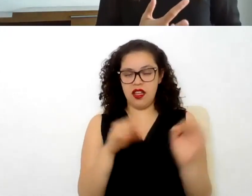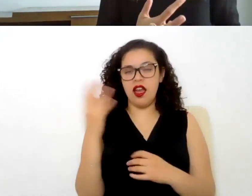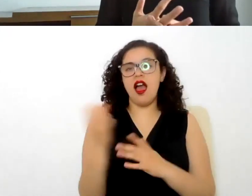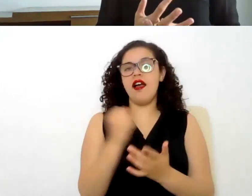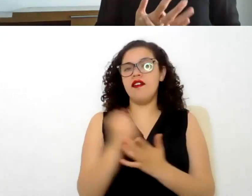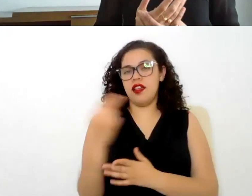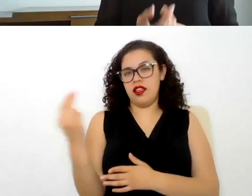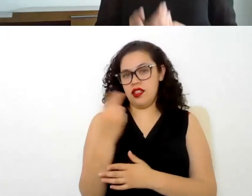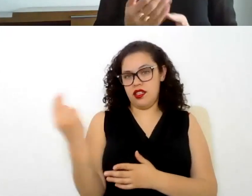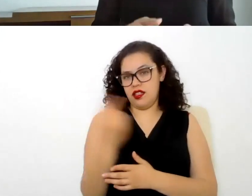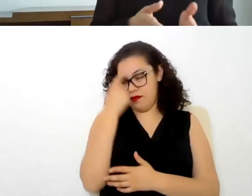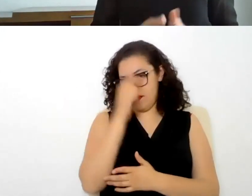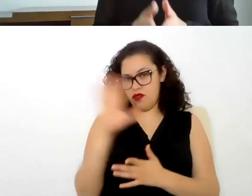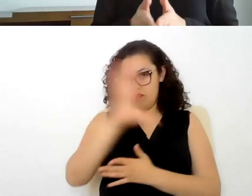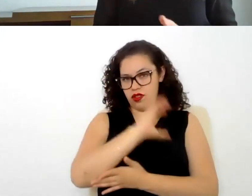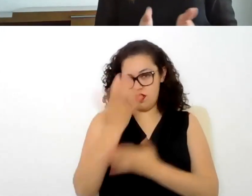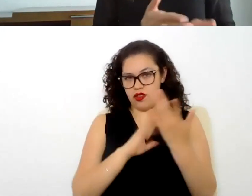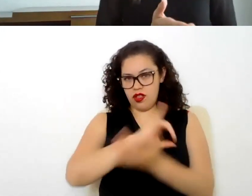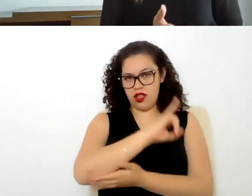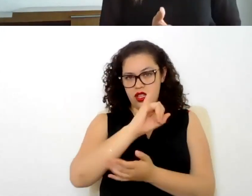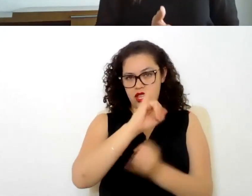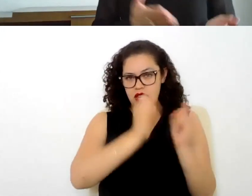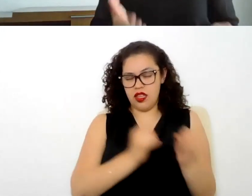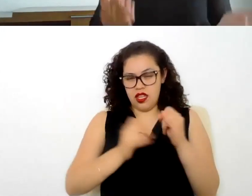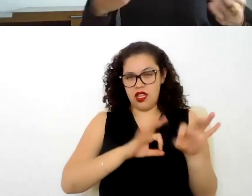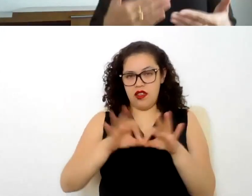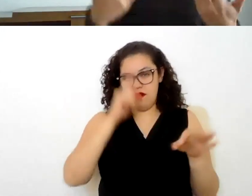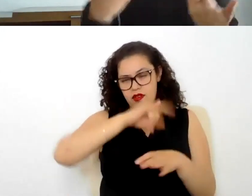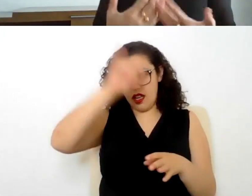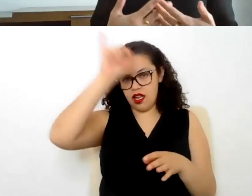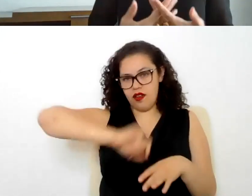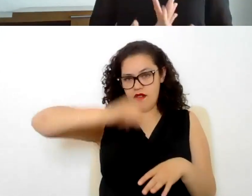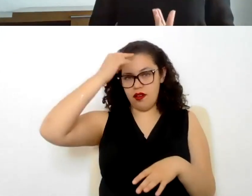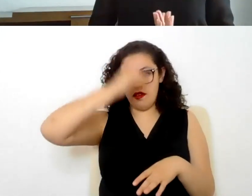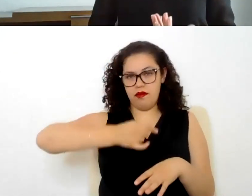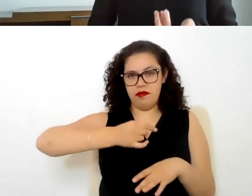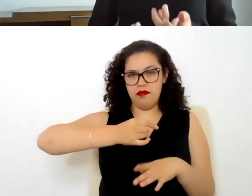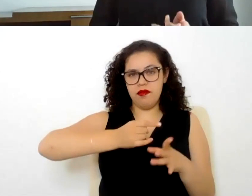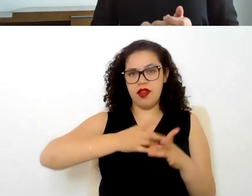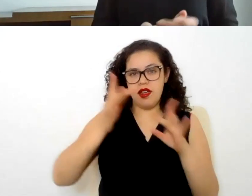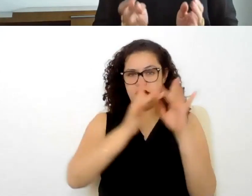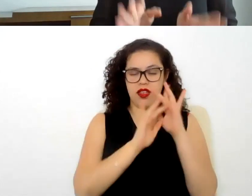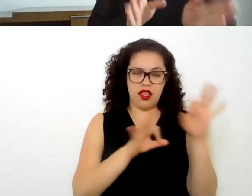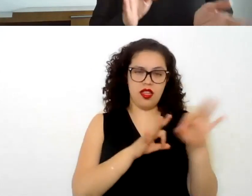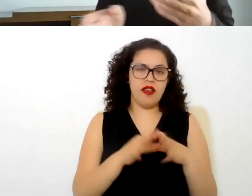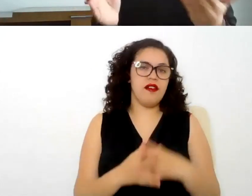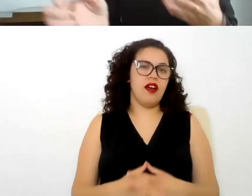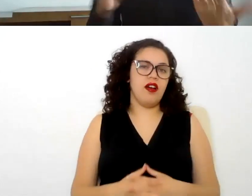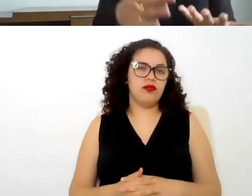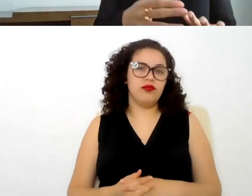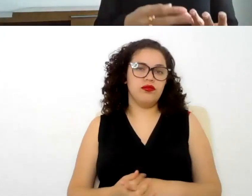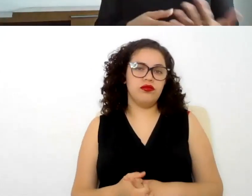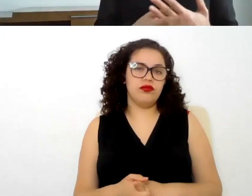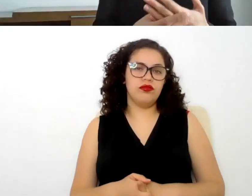que se celebre un contrato individual de trabajo con el patrón para que se compute la relación laboral entonces o sea esto como